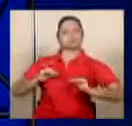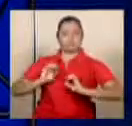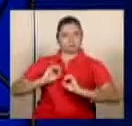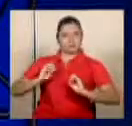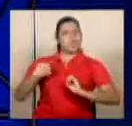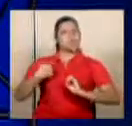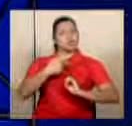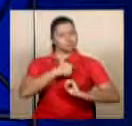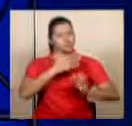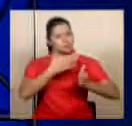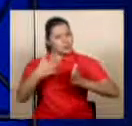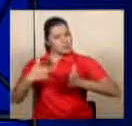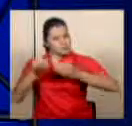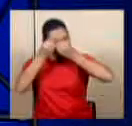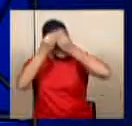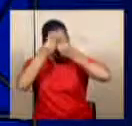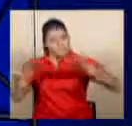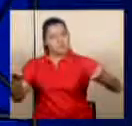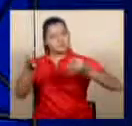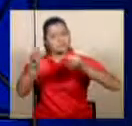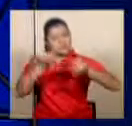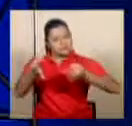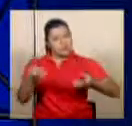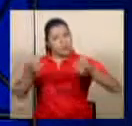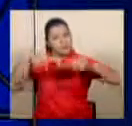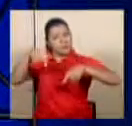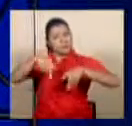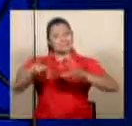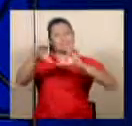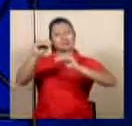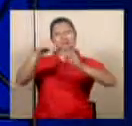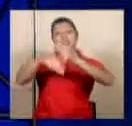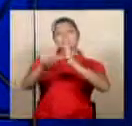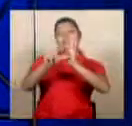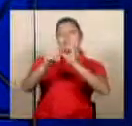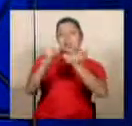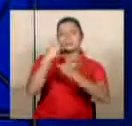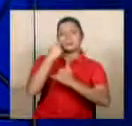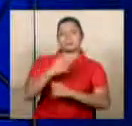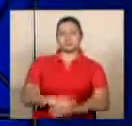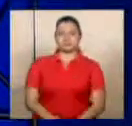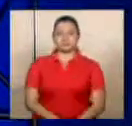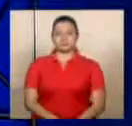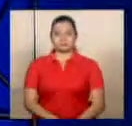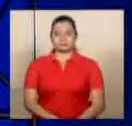información bastante amplia sobre lo que sucedió esta noche en el plenario legislativo que vemos a continuación.